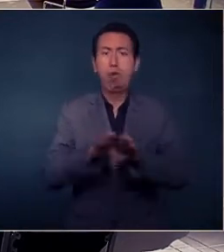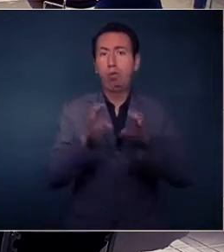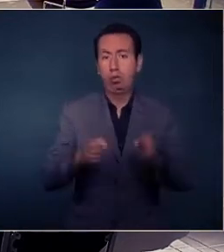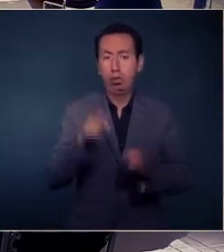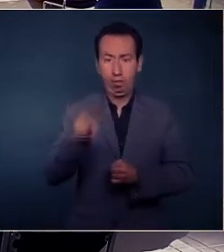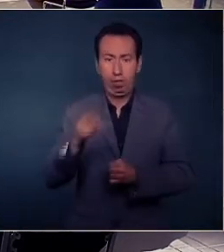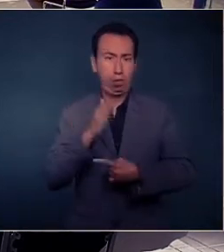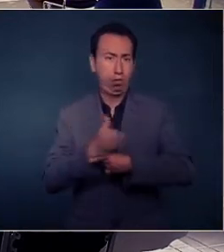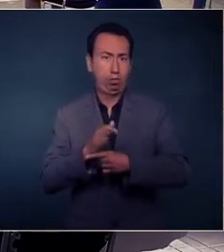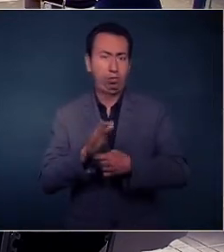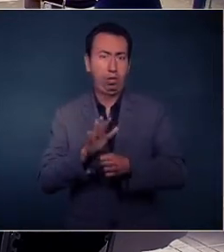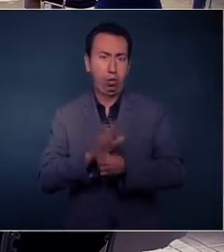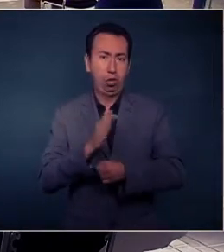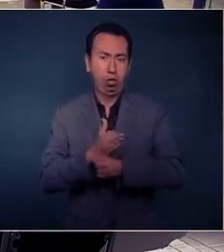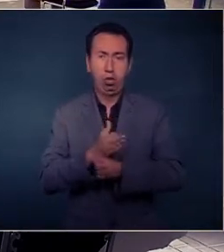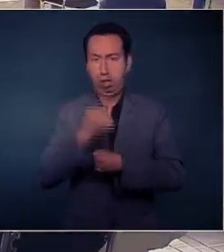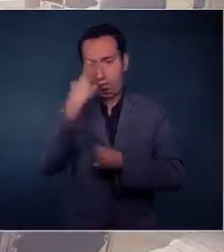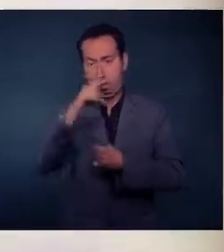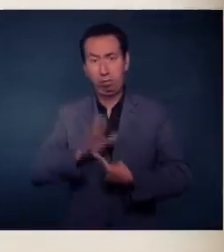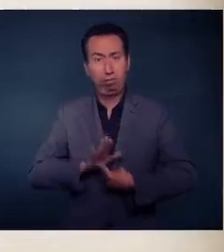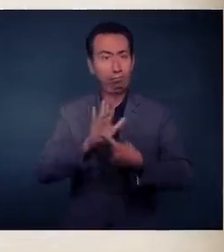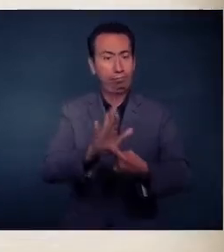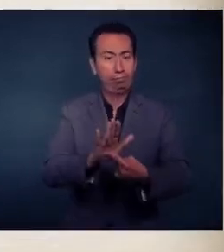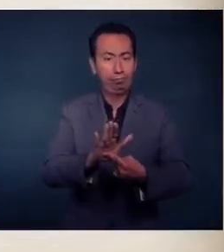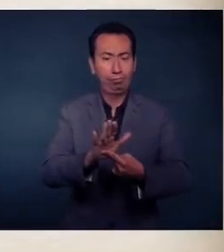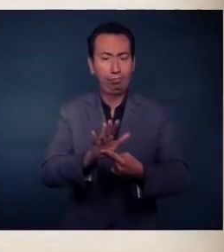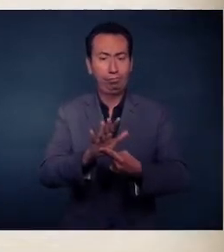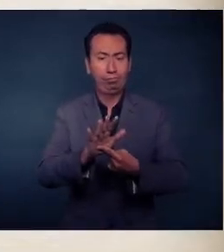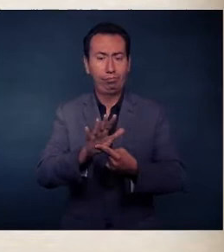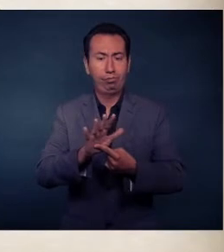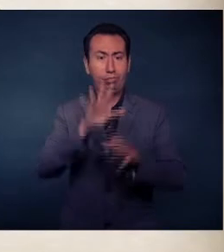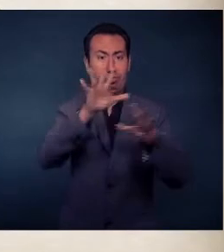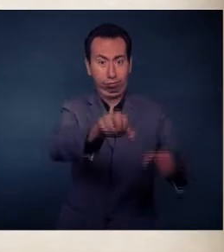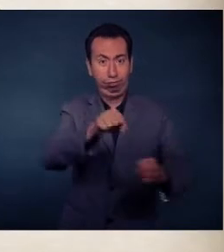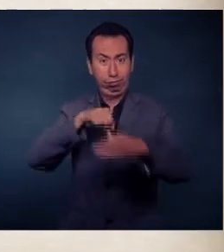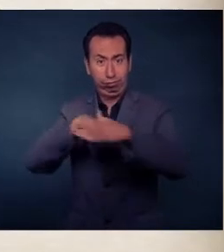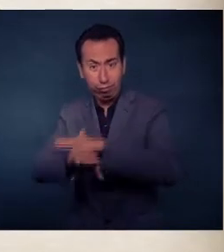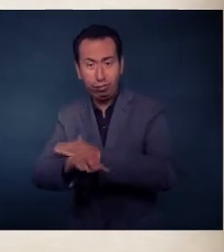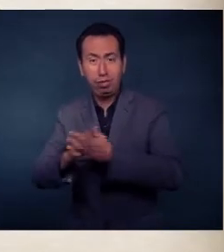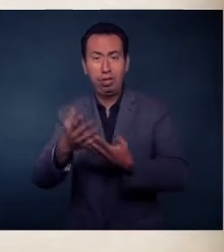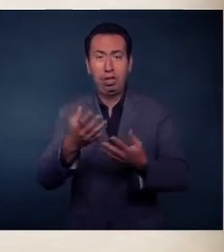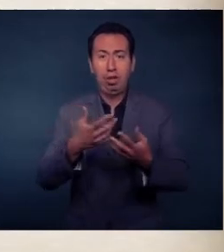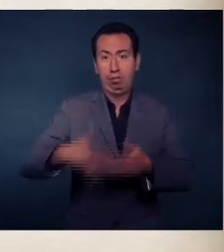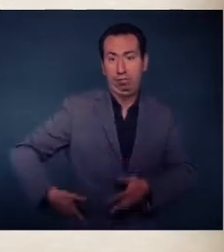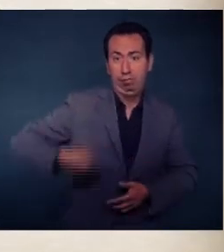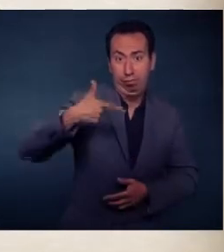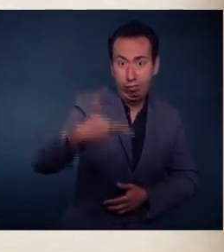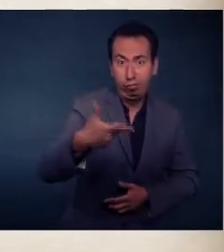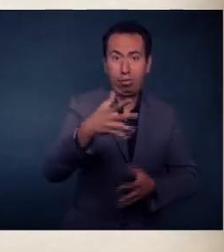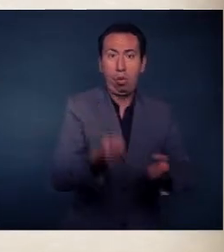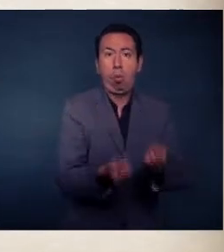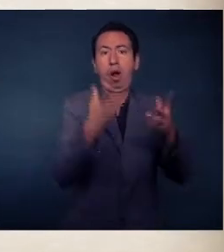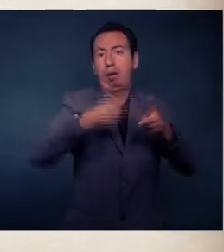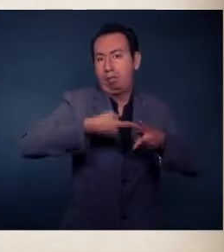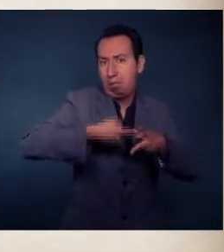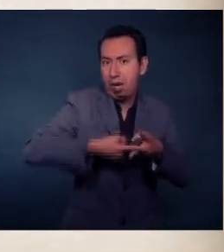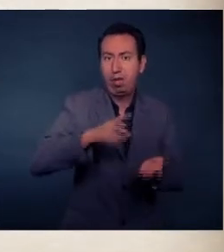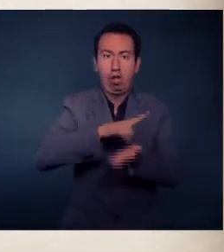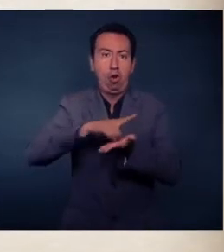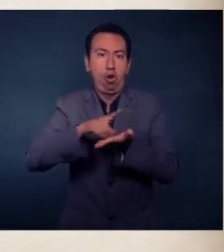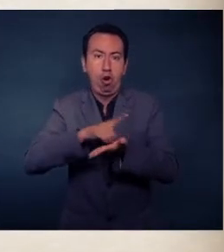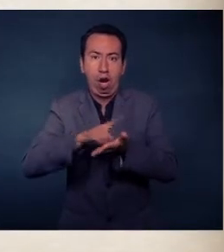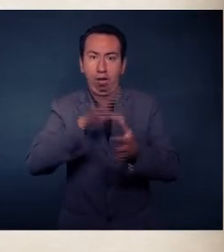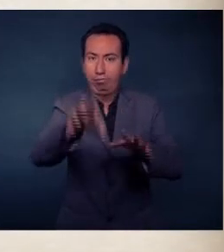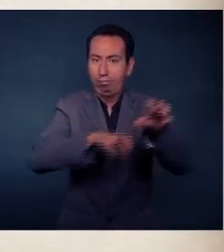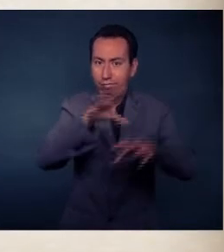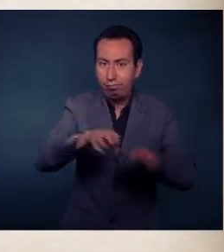resultados de las detenciones, de las armas aseguradas, de las drogas. Hemos hecho una gran